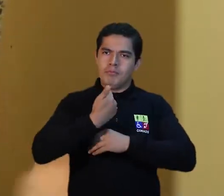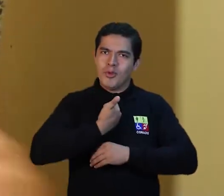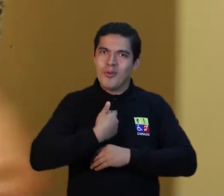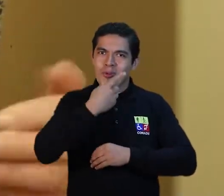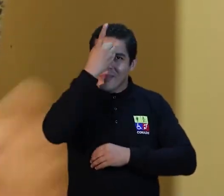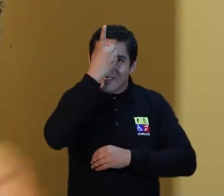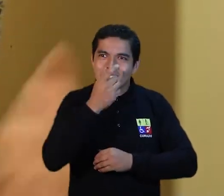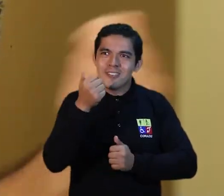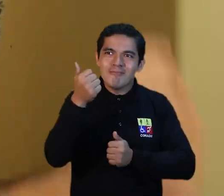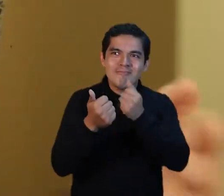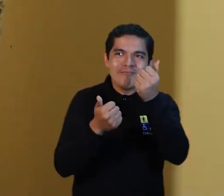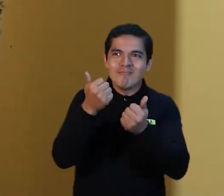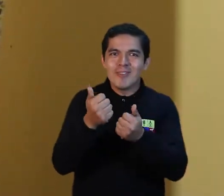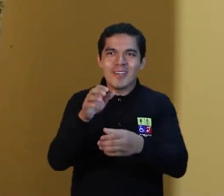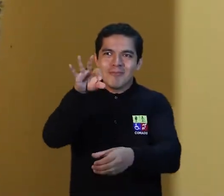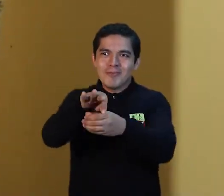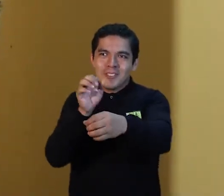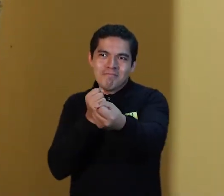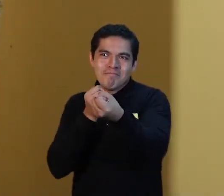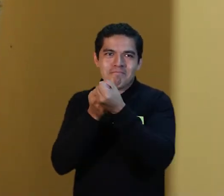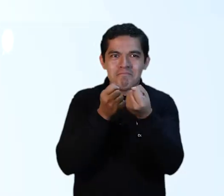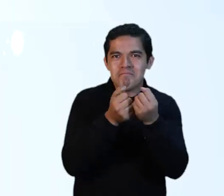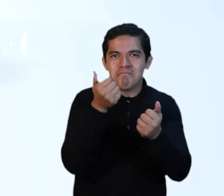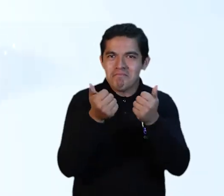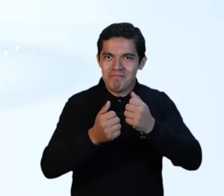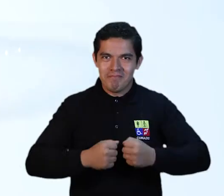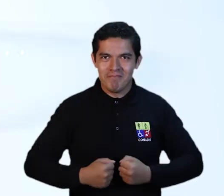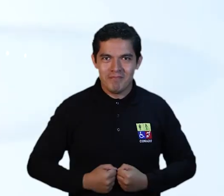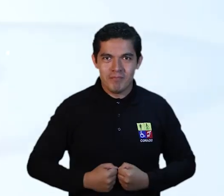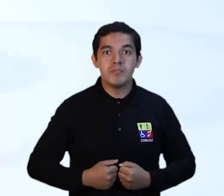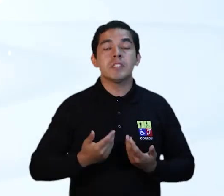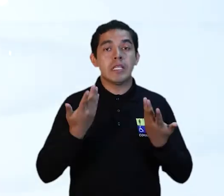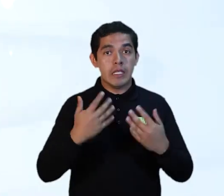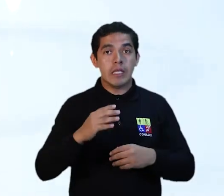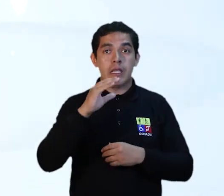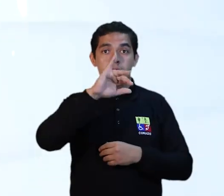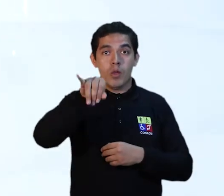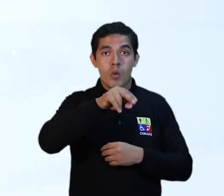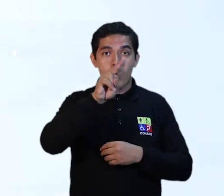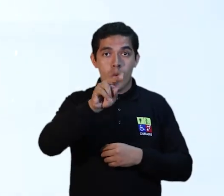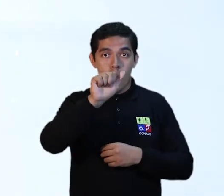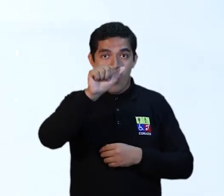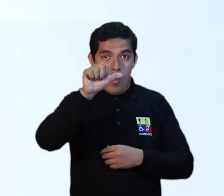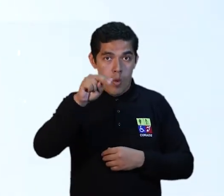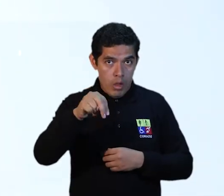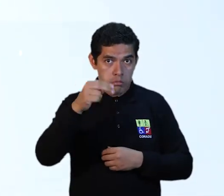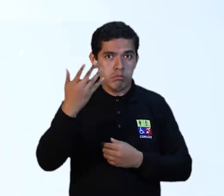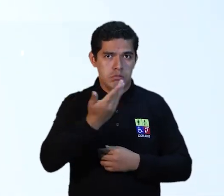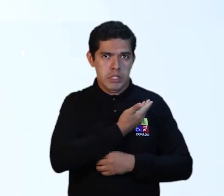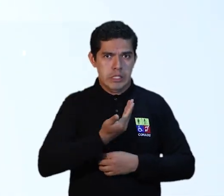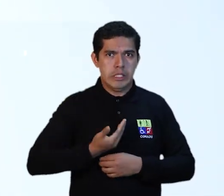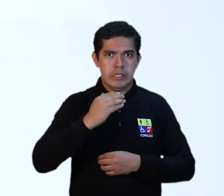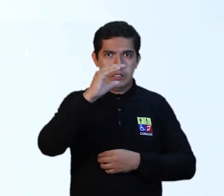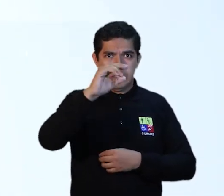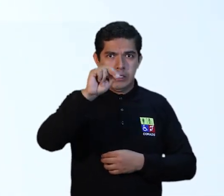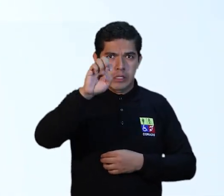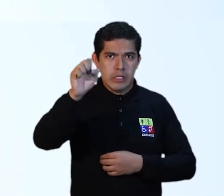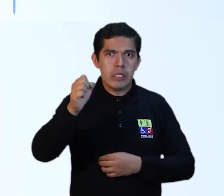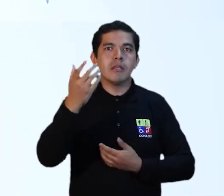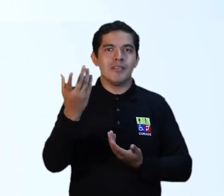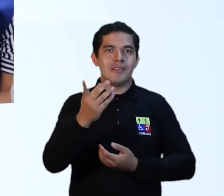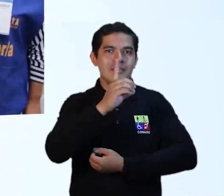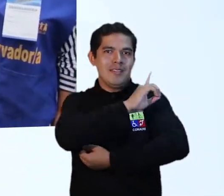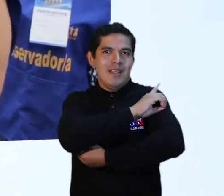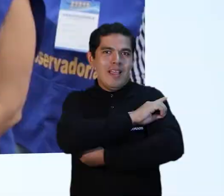sino que es voluntario de cada uno saber por cuál vota. Presidente del CNE coordinará la misión UNASUR en Colombia. Juan